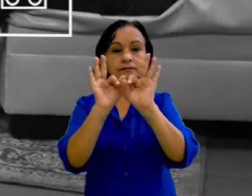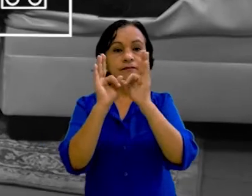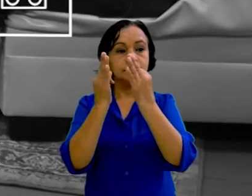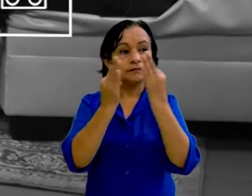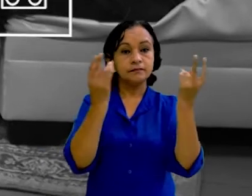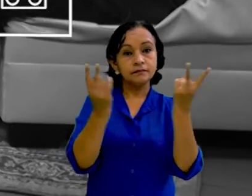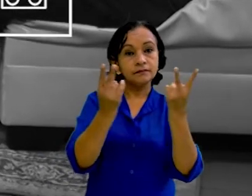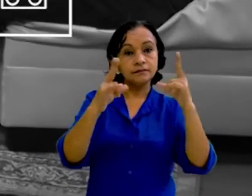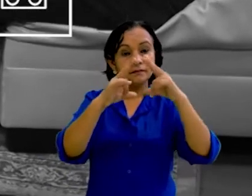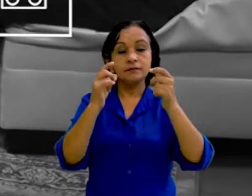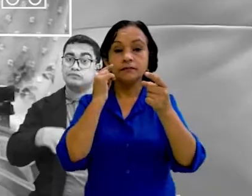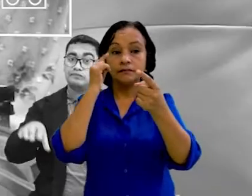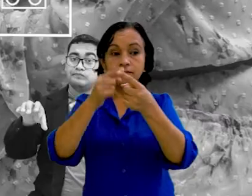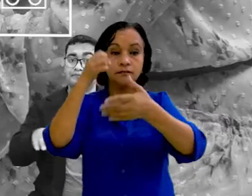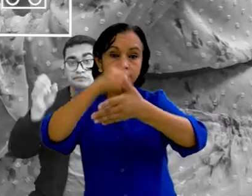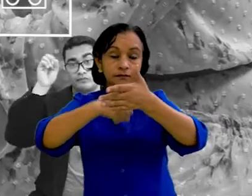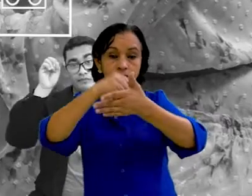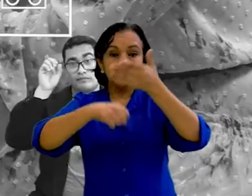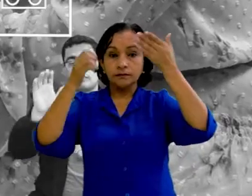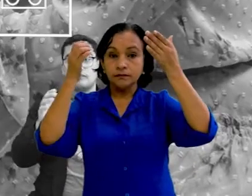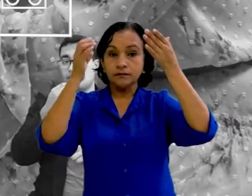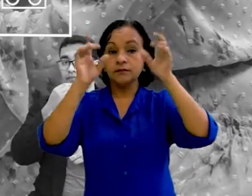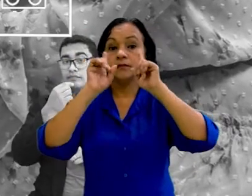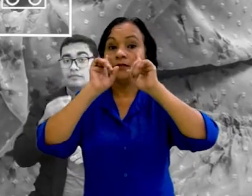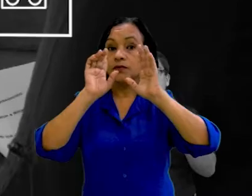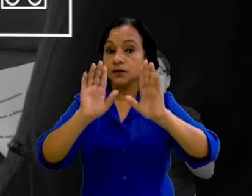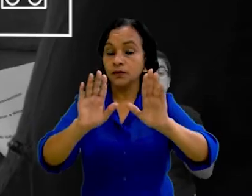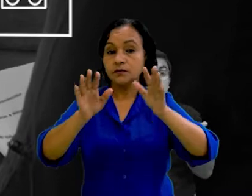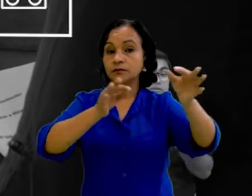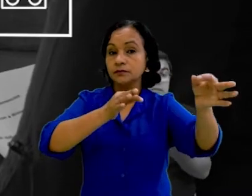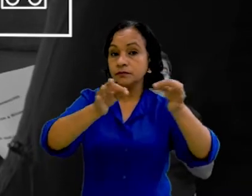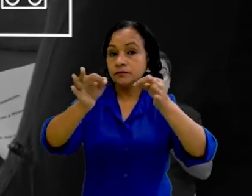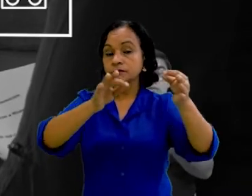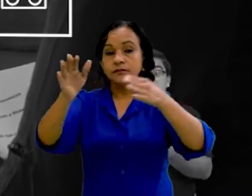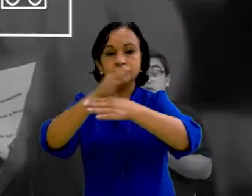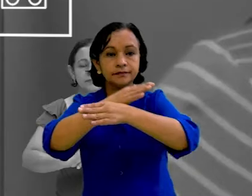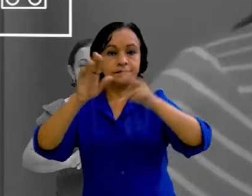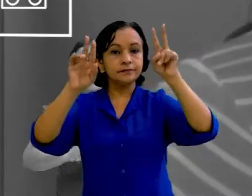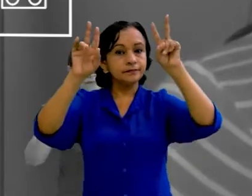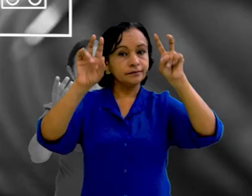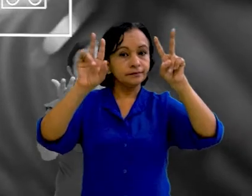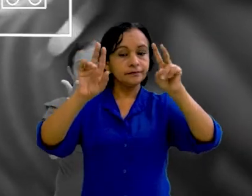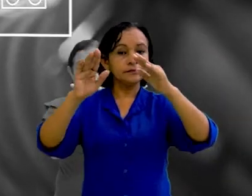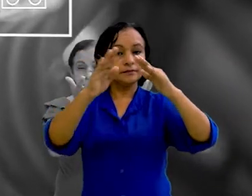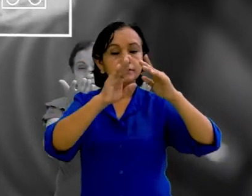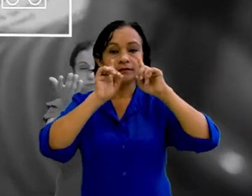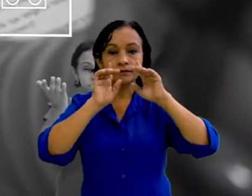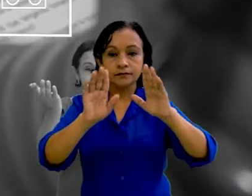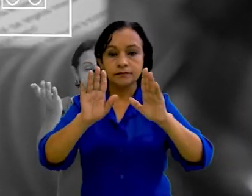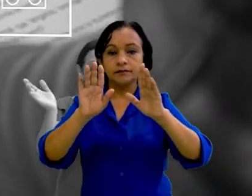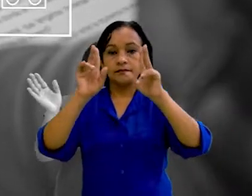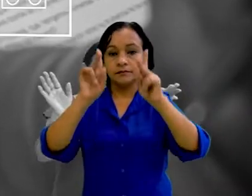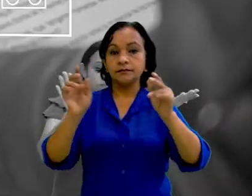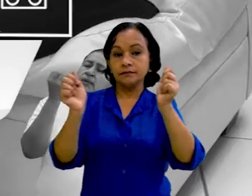familia nicaragüense con el objetivo de fortalecer la cultura de prevención, exponiendo distintas temáticas como la seguridad ciudadana, la